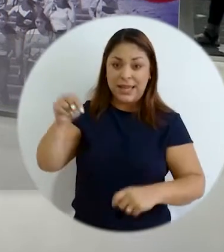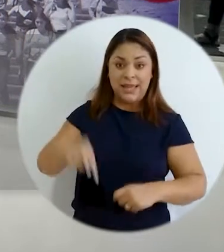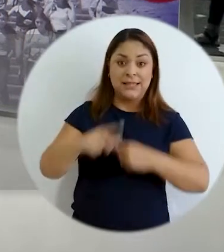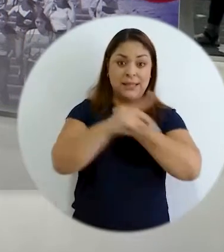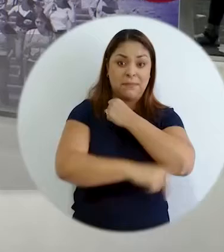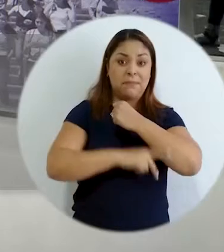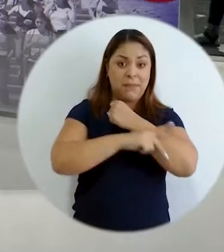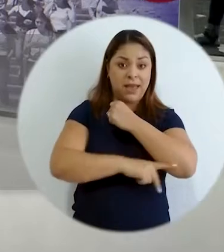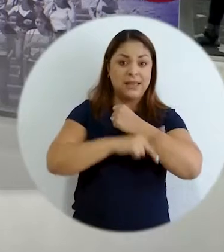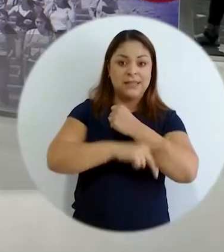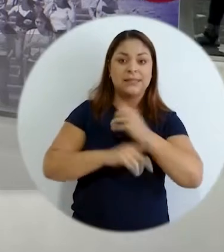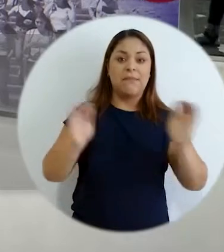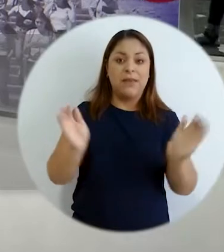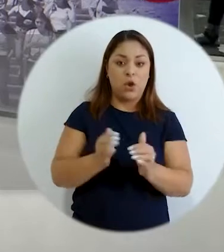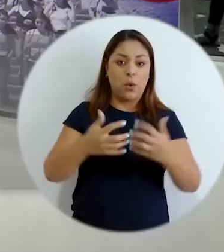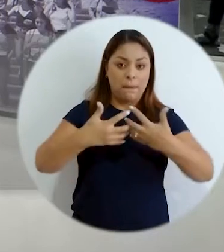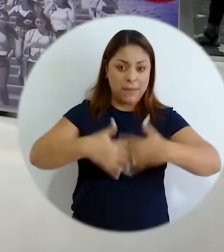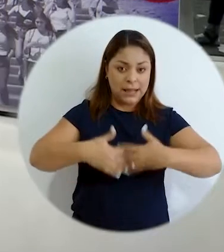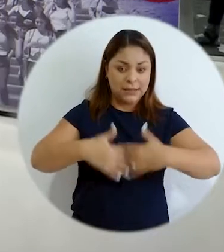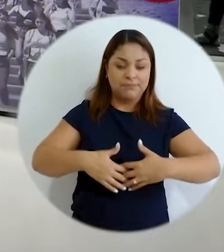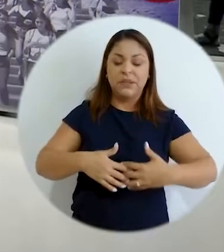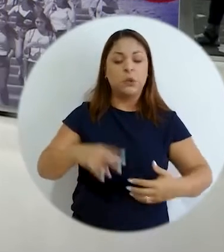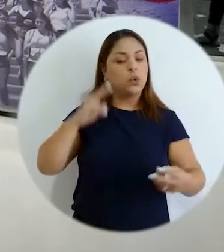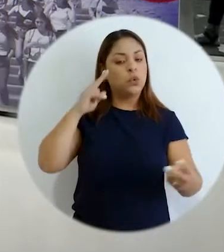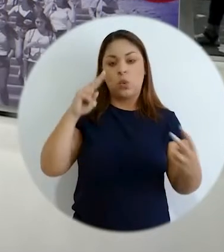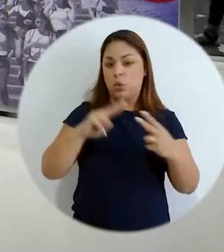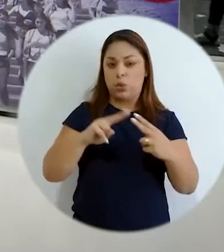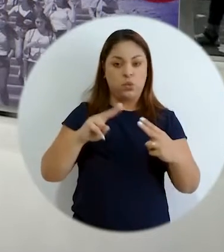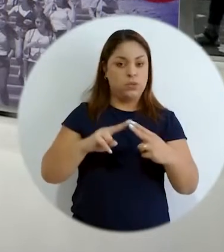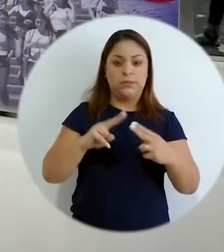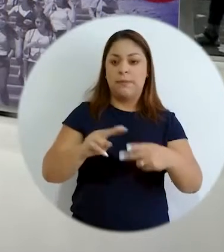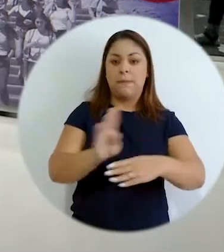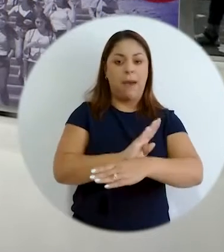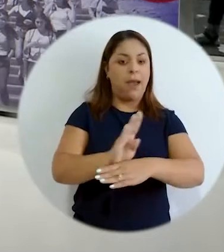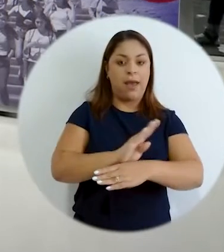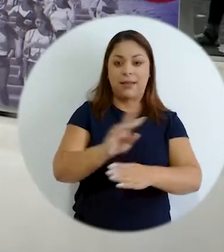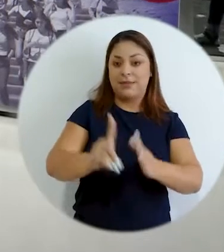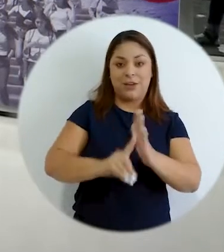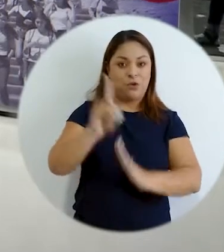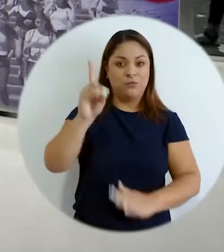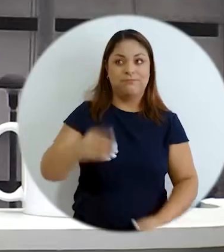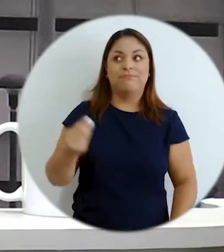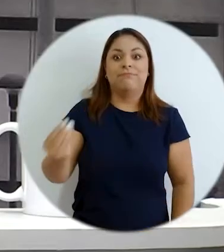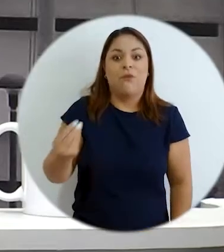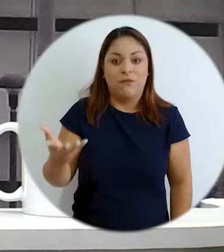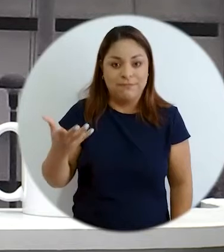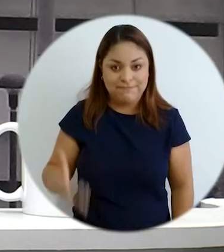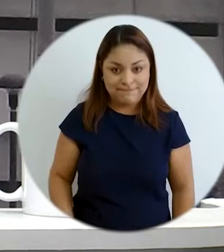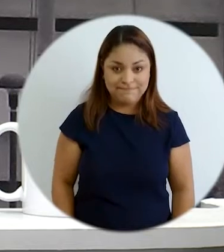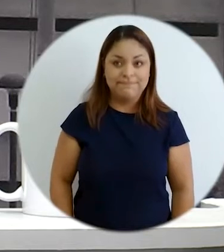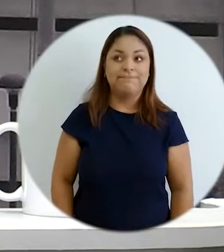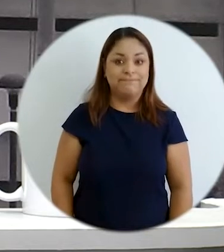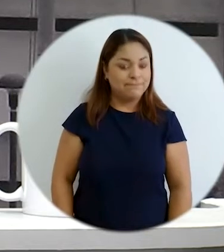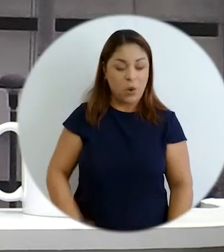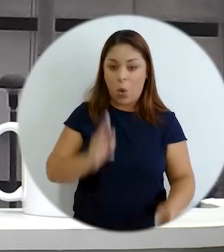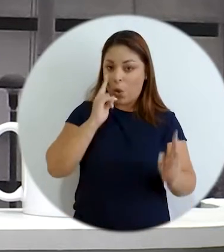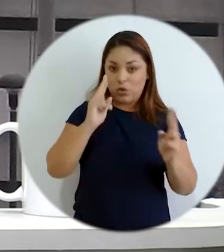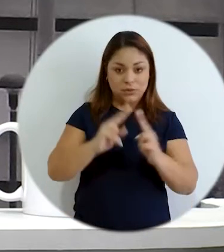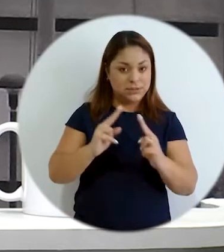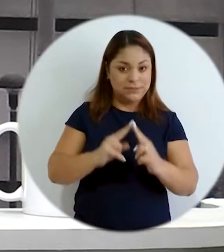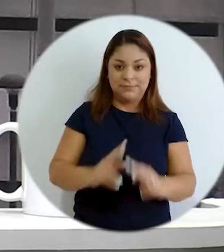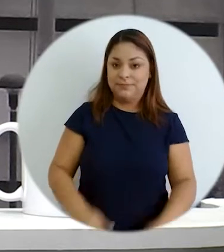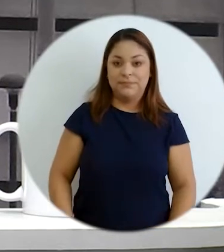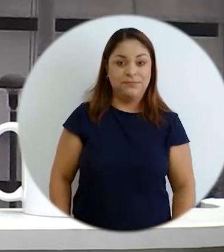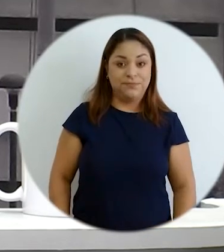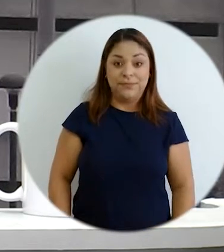en este país de los microempresarios no conocen la banca para el desarrollo imagínate no conocen la banca para